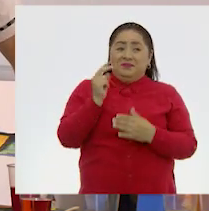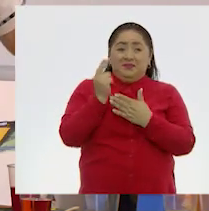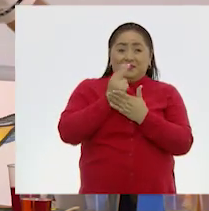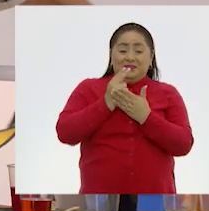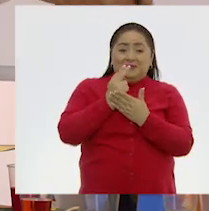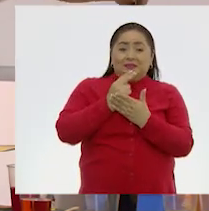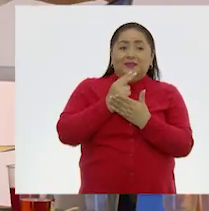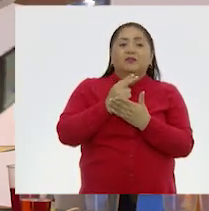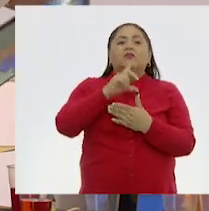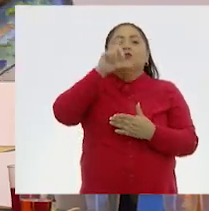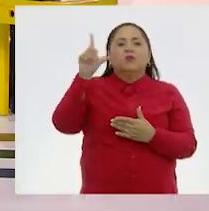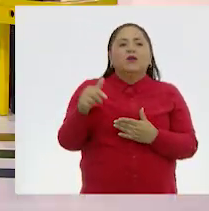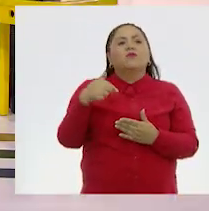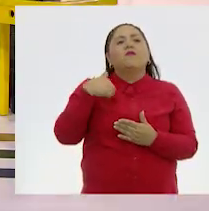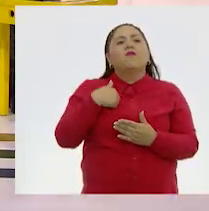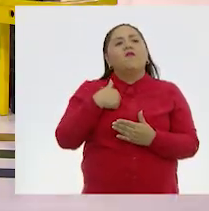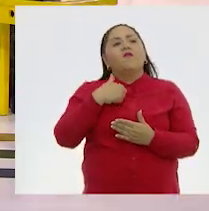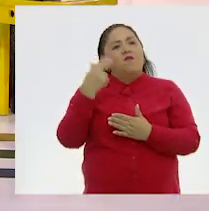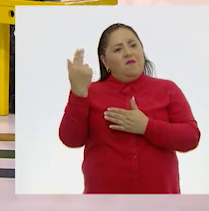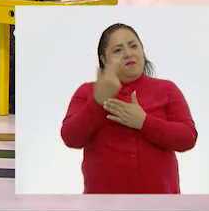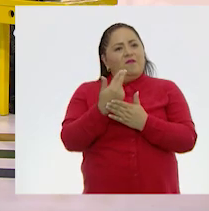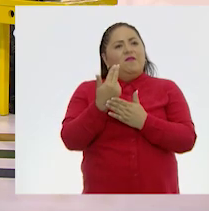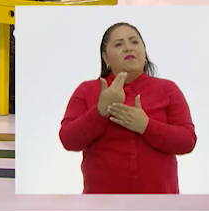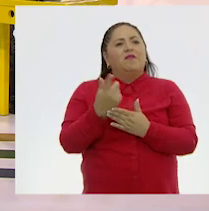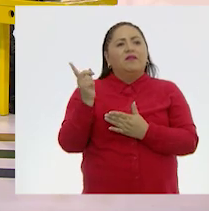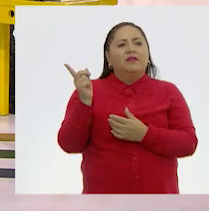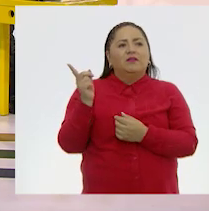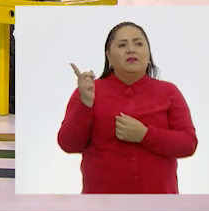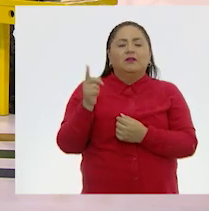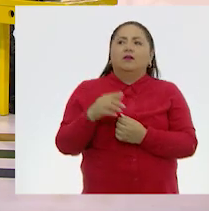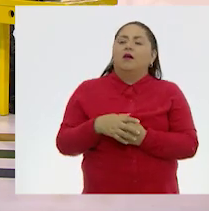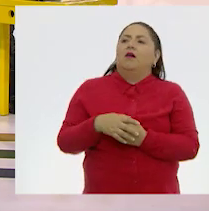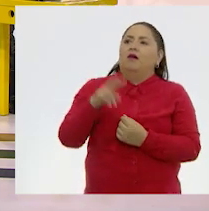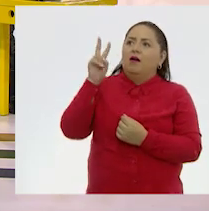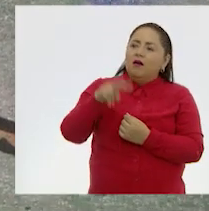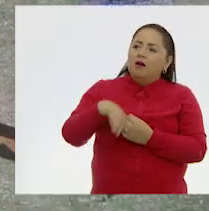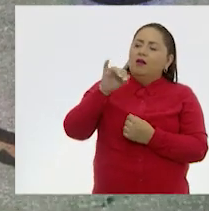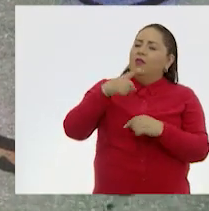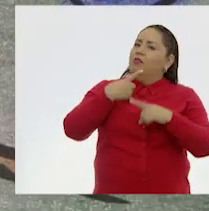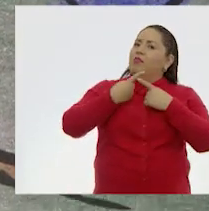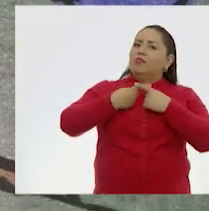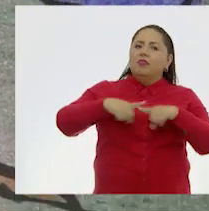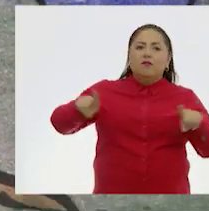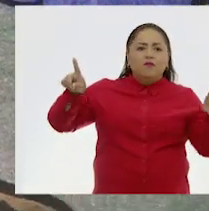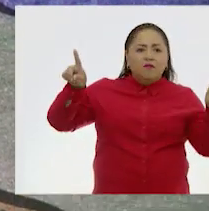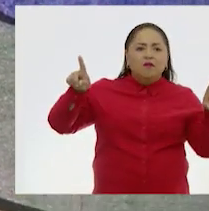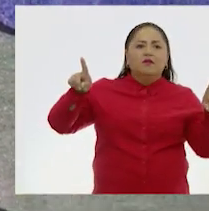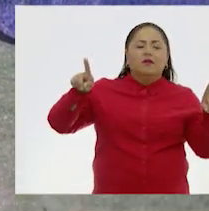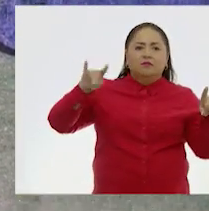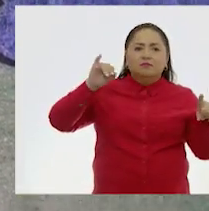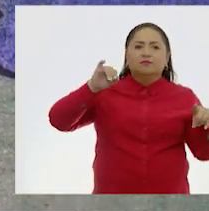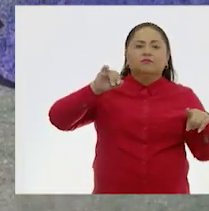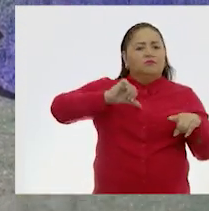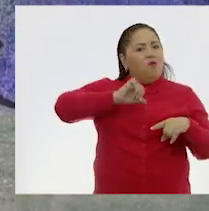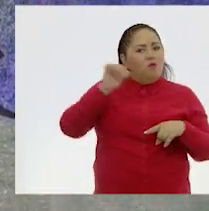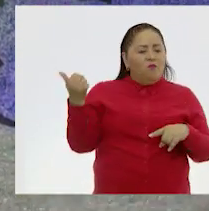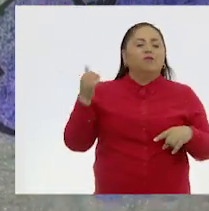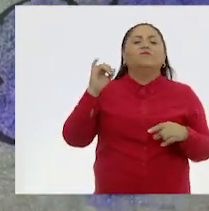mi querido Eric, ahora... Totalmente diferente, es otra cosa.